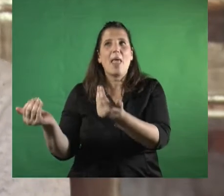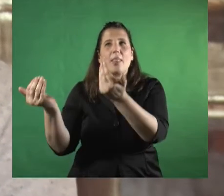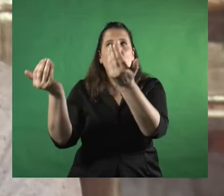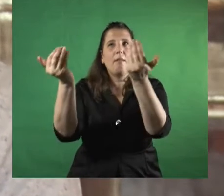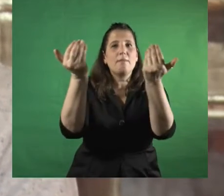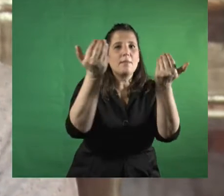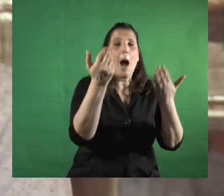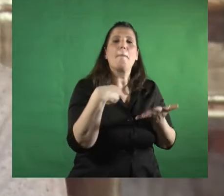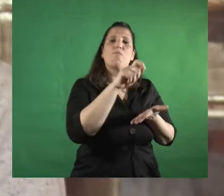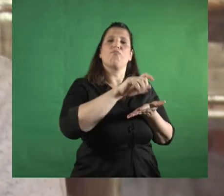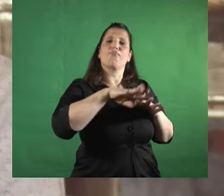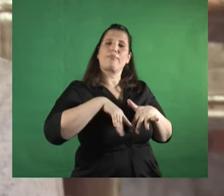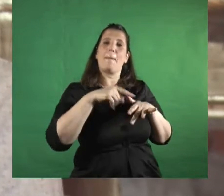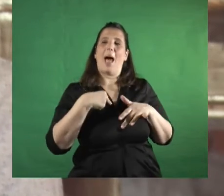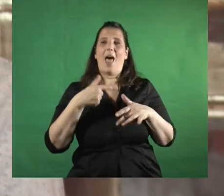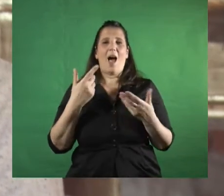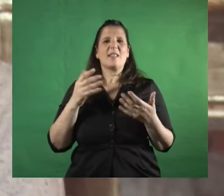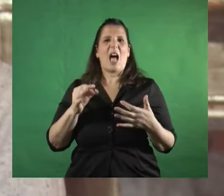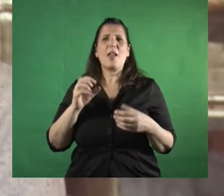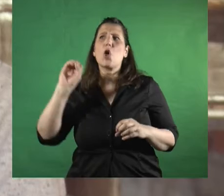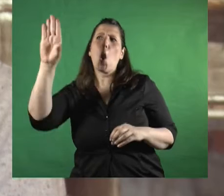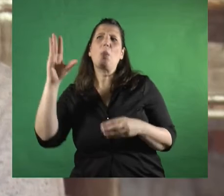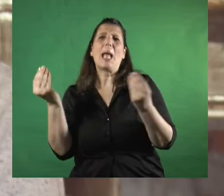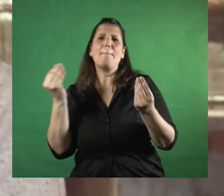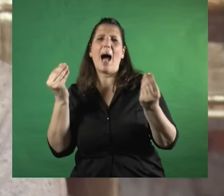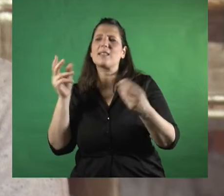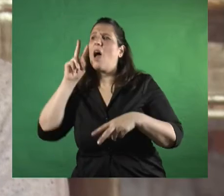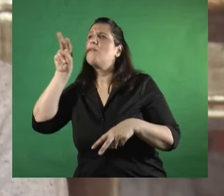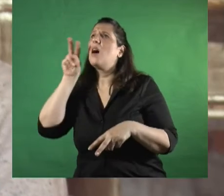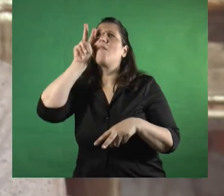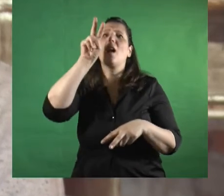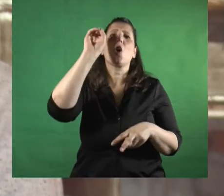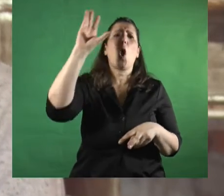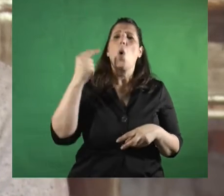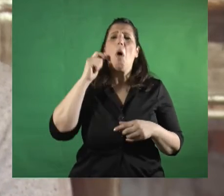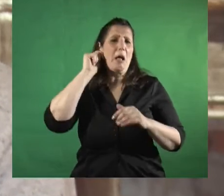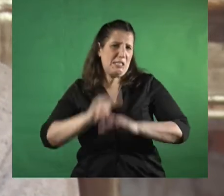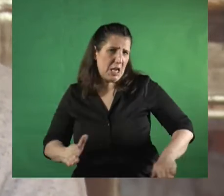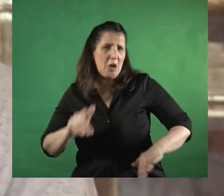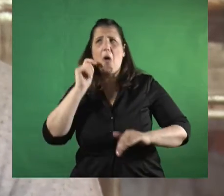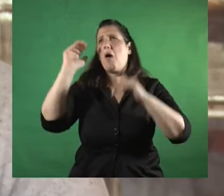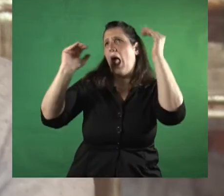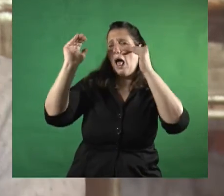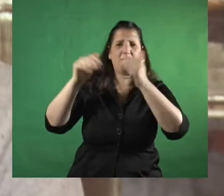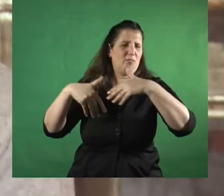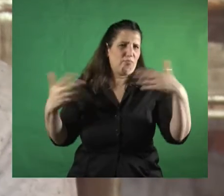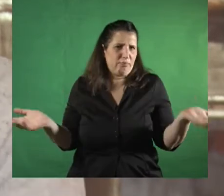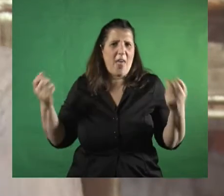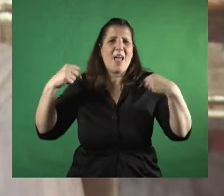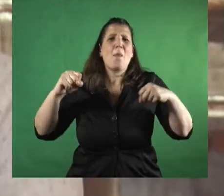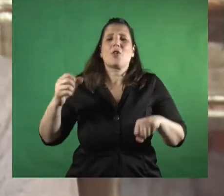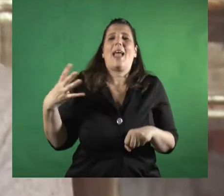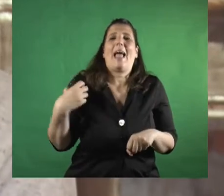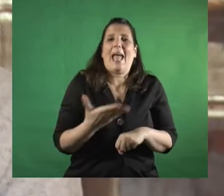clubes tanto los grandes como los chicos pueden meterse en internet buscar reglamento federal y nadie deporte y les va a salir